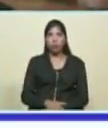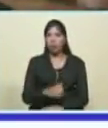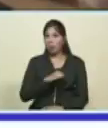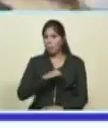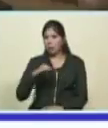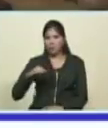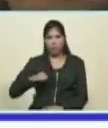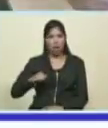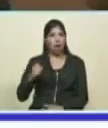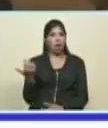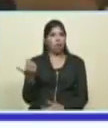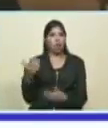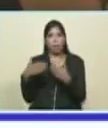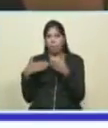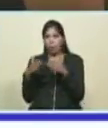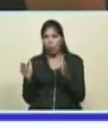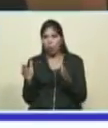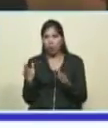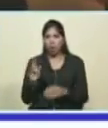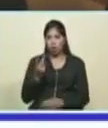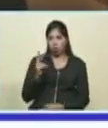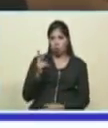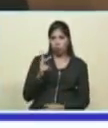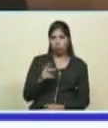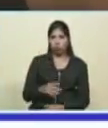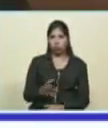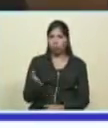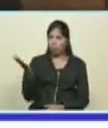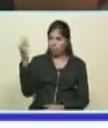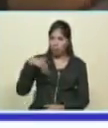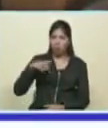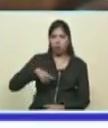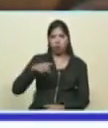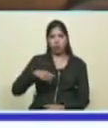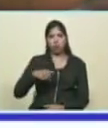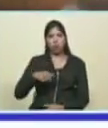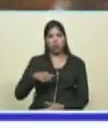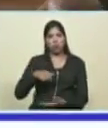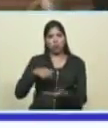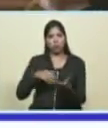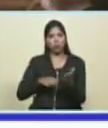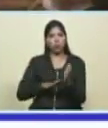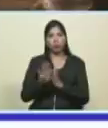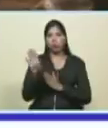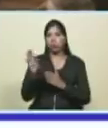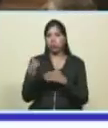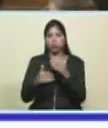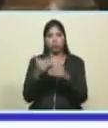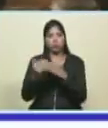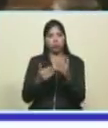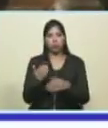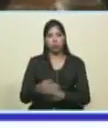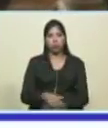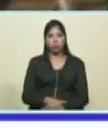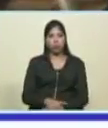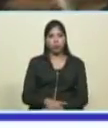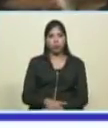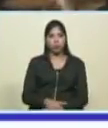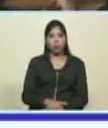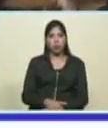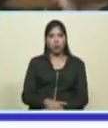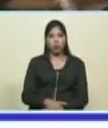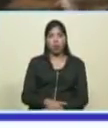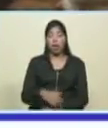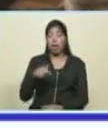privadas las estatales como las mixtas a producir en Venezuela con el plan especial que tenemos de inversión extranjera de inversión